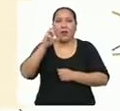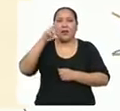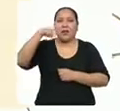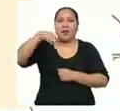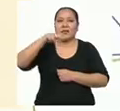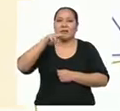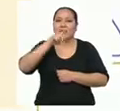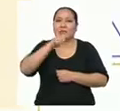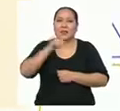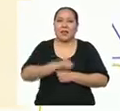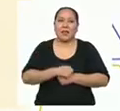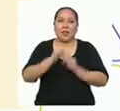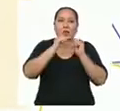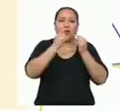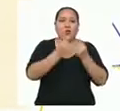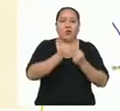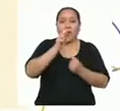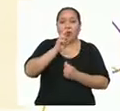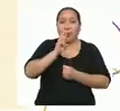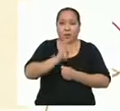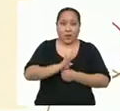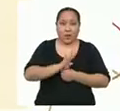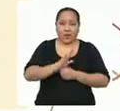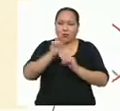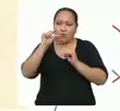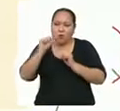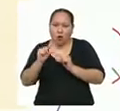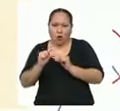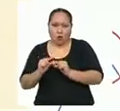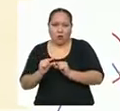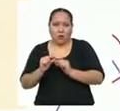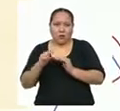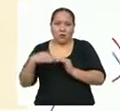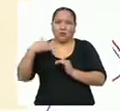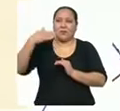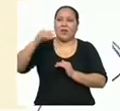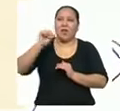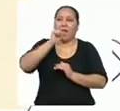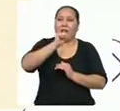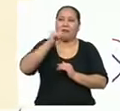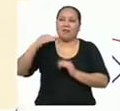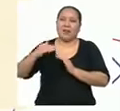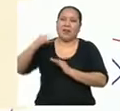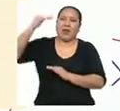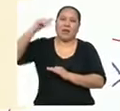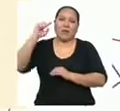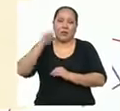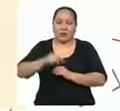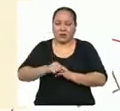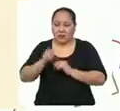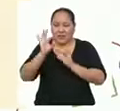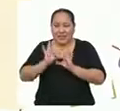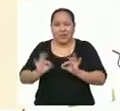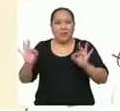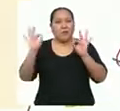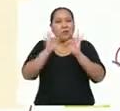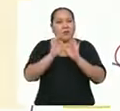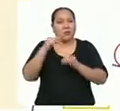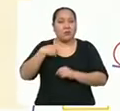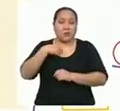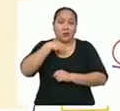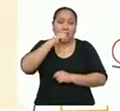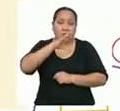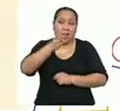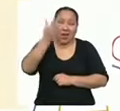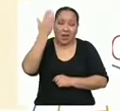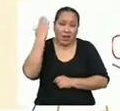los pesos en la sección B es mucho menor que en la sección A. Y este resultado es clave, porque como dije